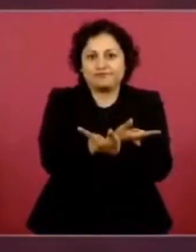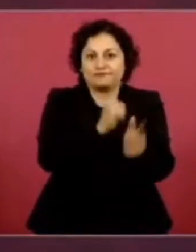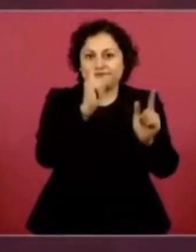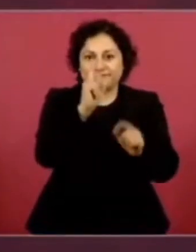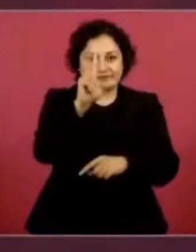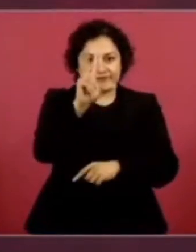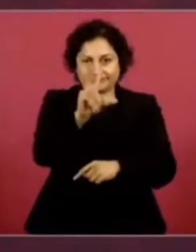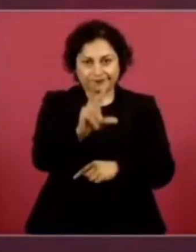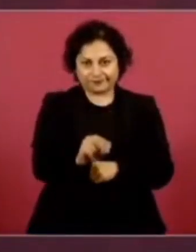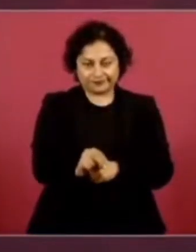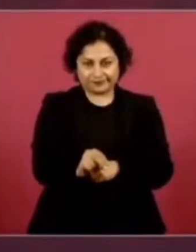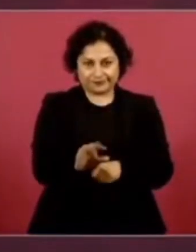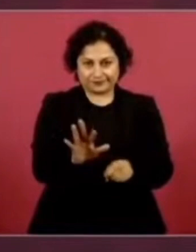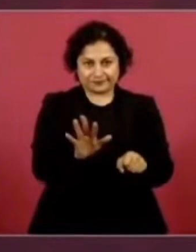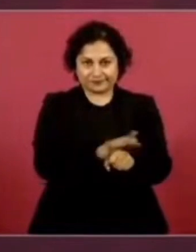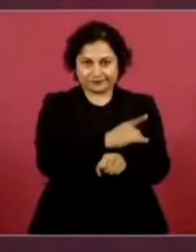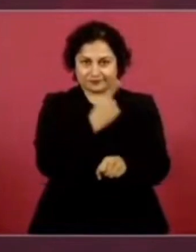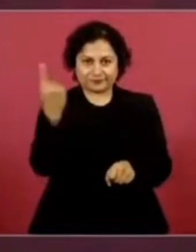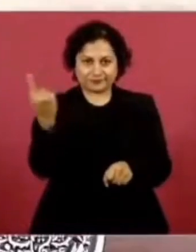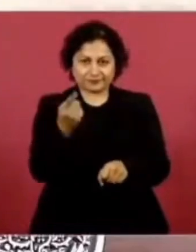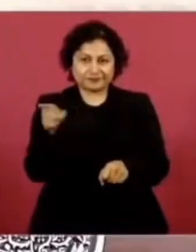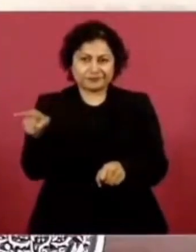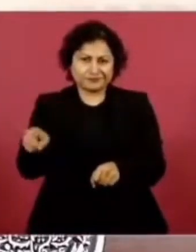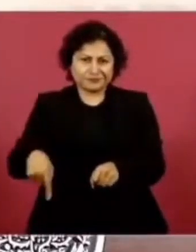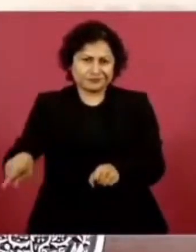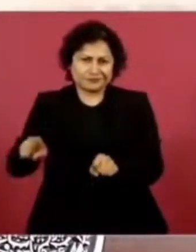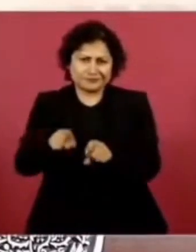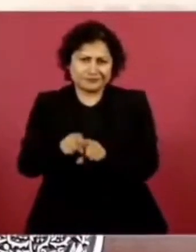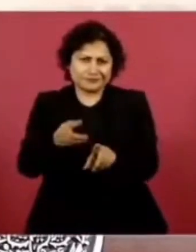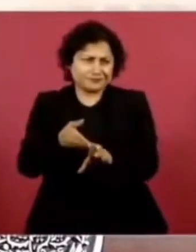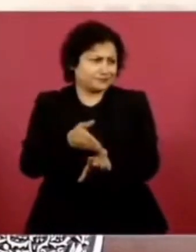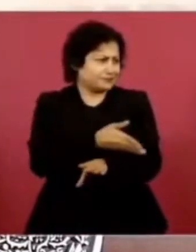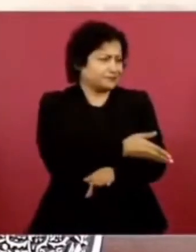simulaban y había mucha hipocresía. Ahora no,